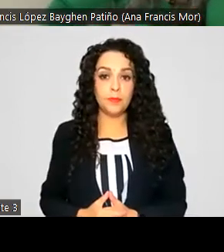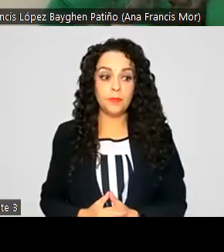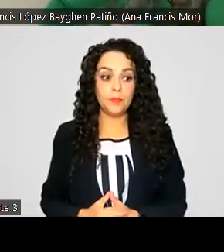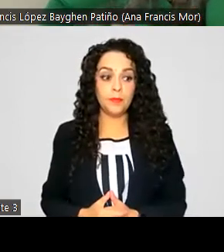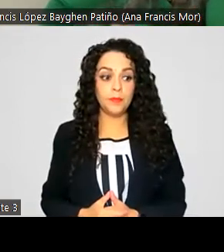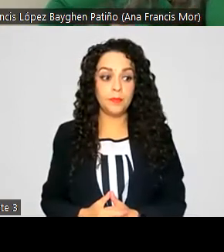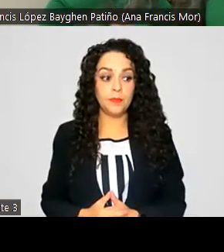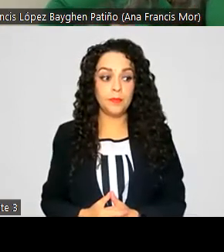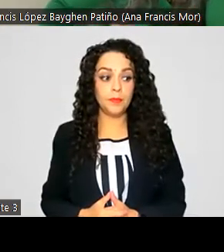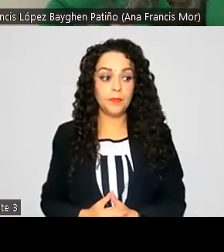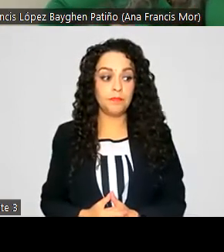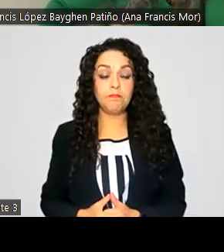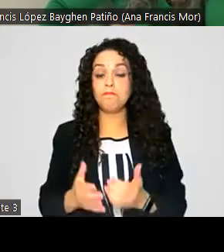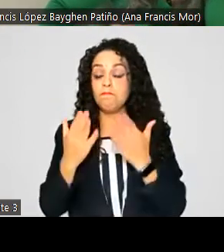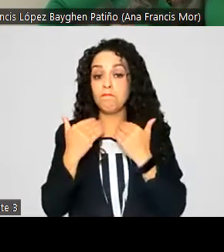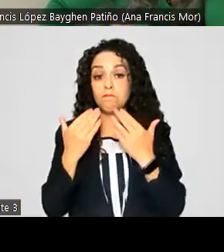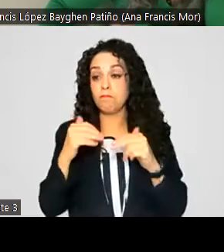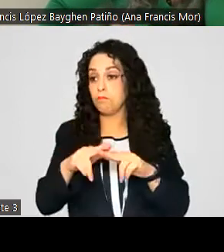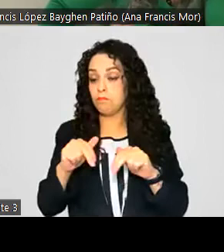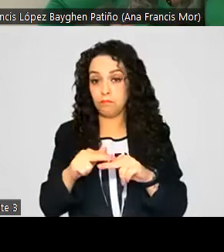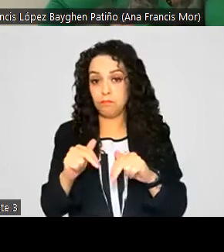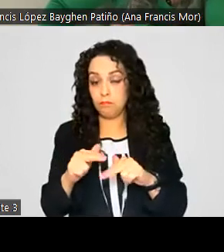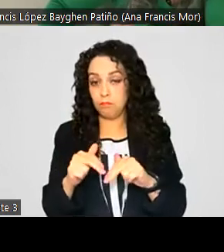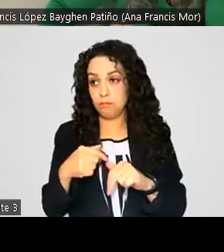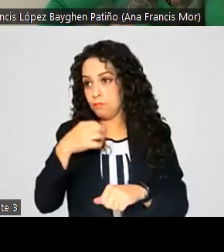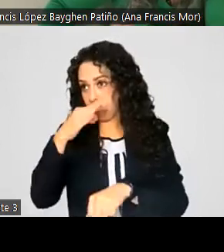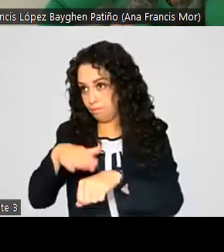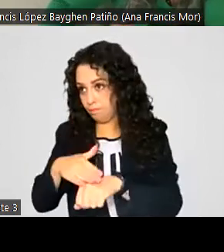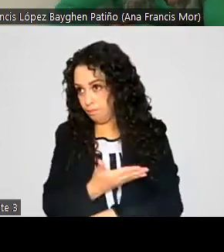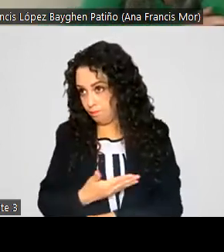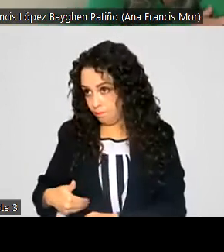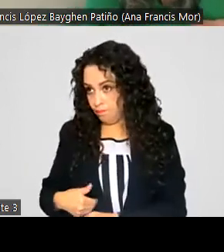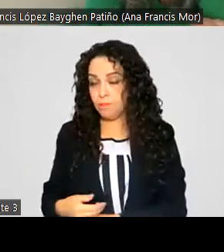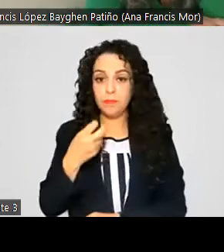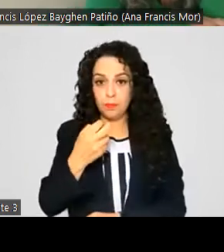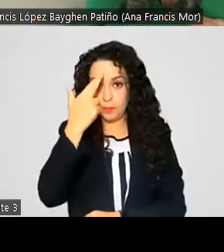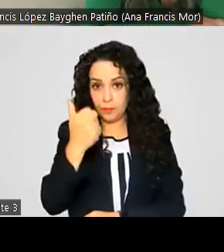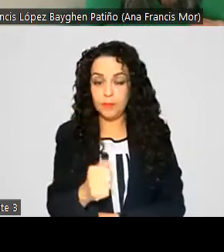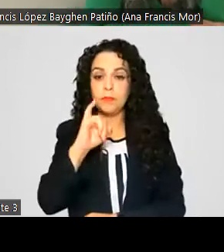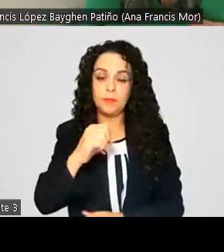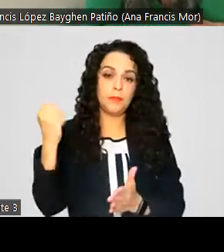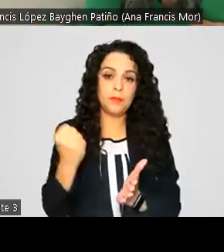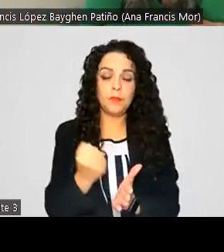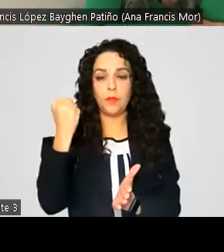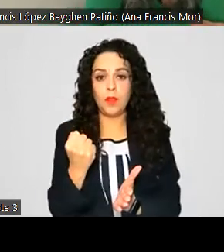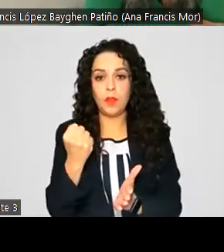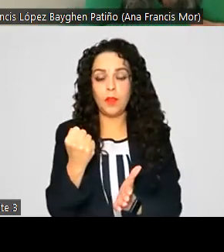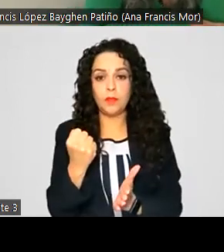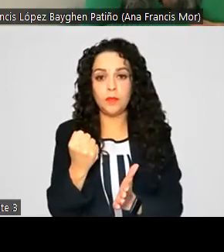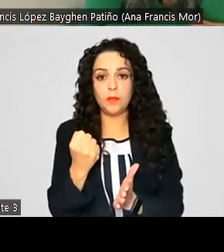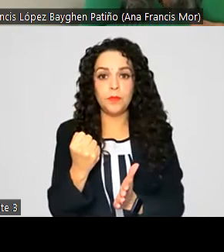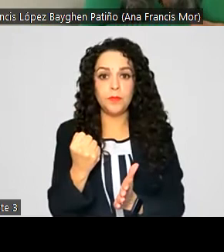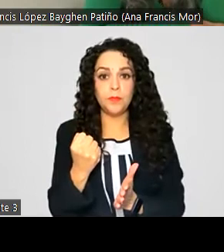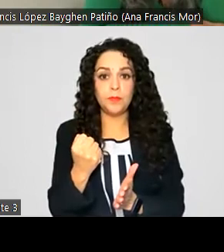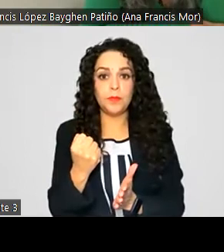Diputada presidenta, no hay ningún voto en contra, por lo tanto, se considera que se aprueba el acta de la